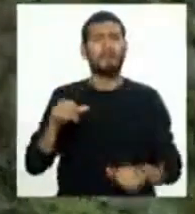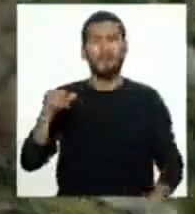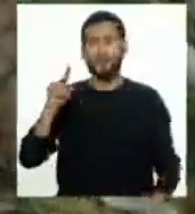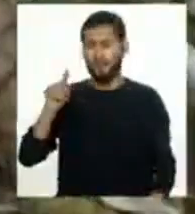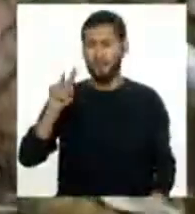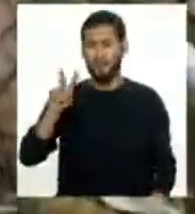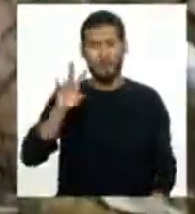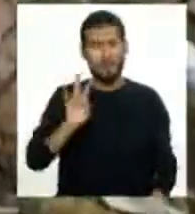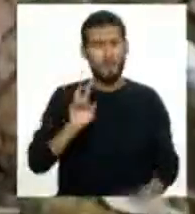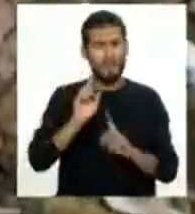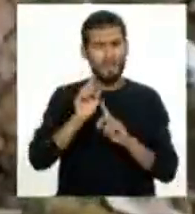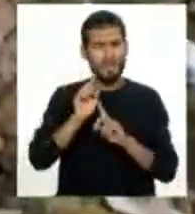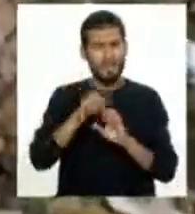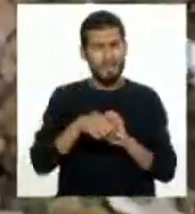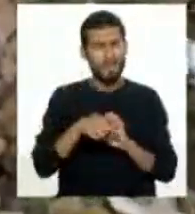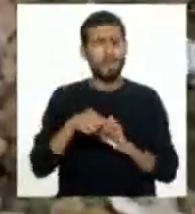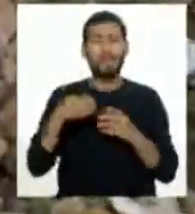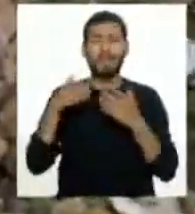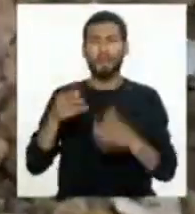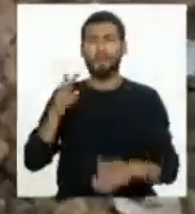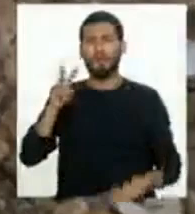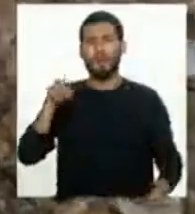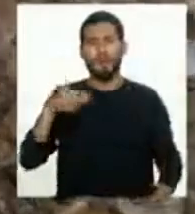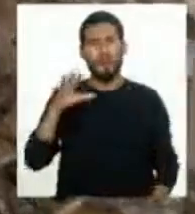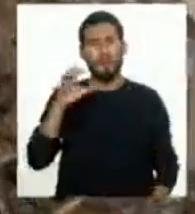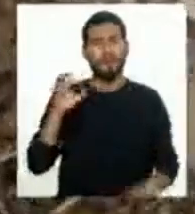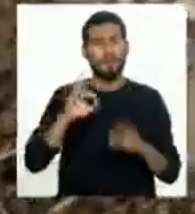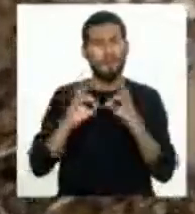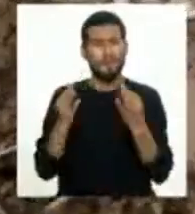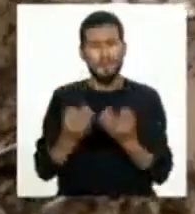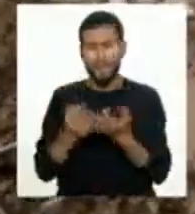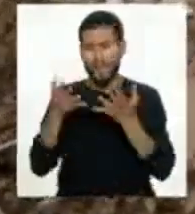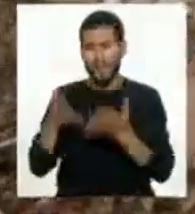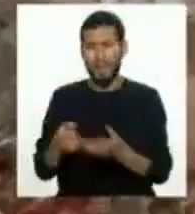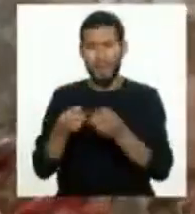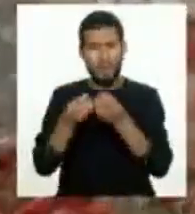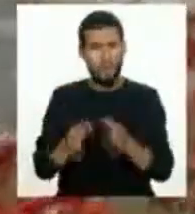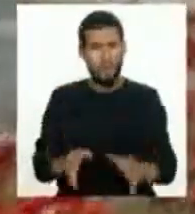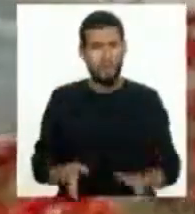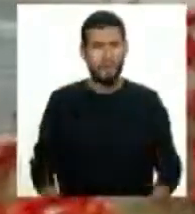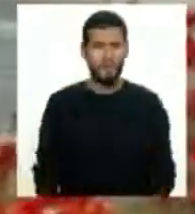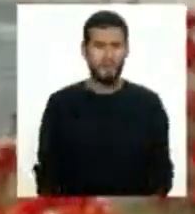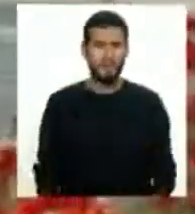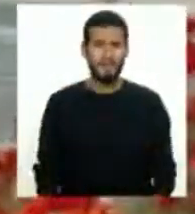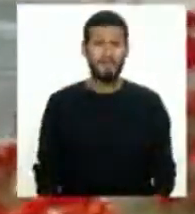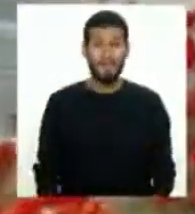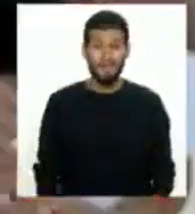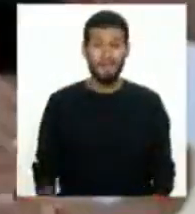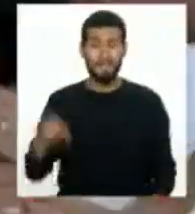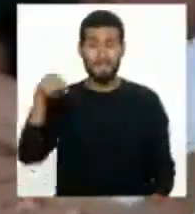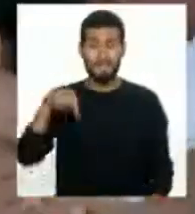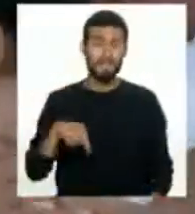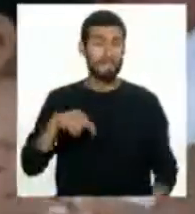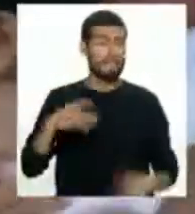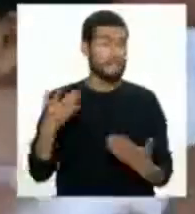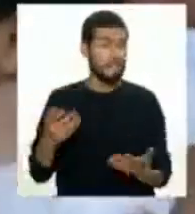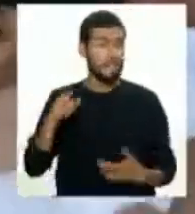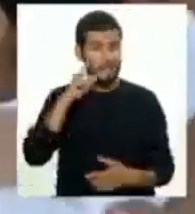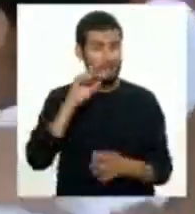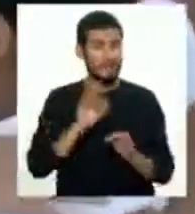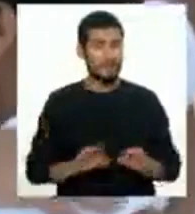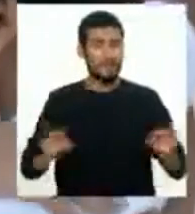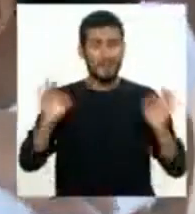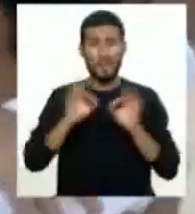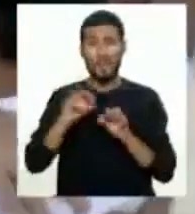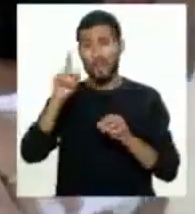segundos y dejó más de 2.500 familias damnificadas. Frente a este panorama, es importante